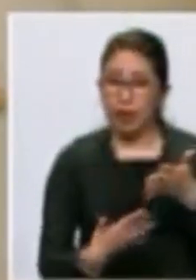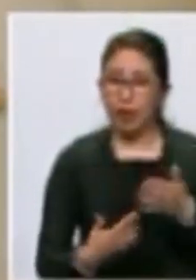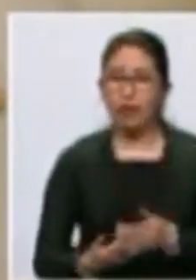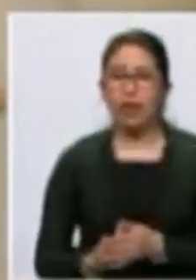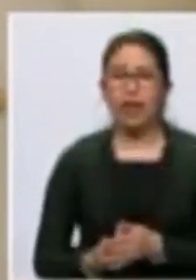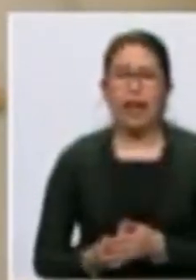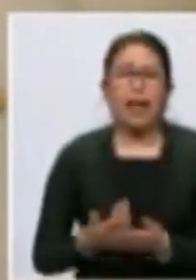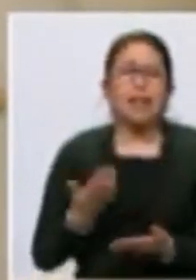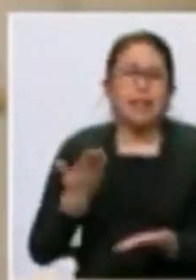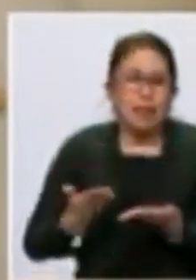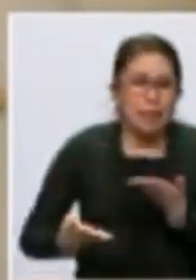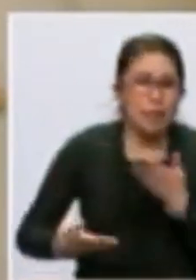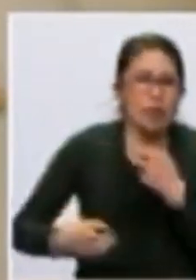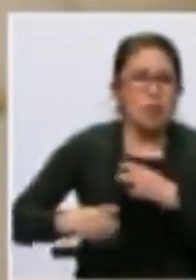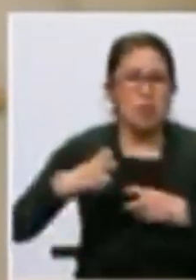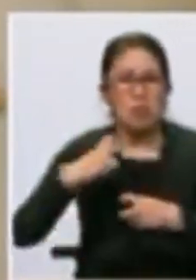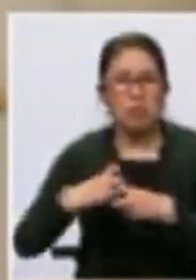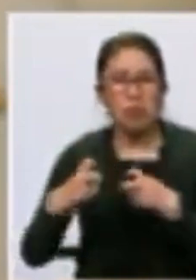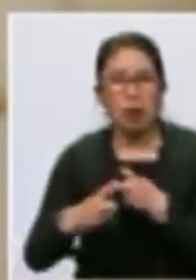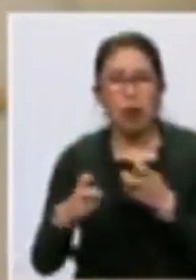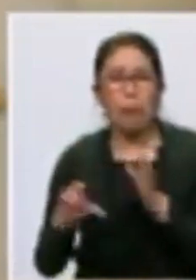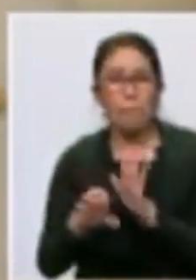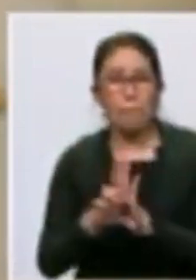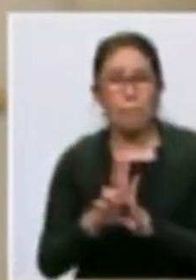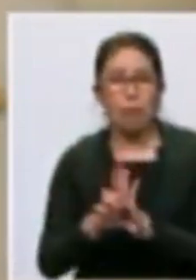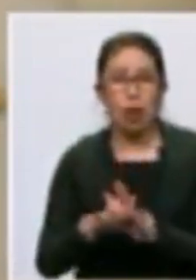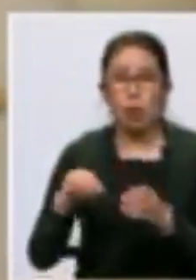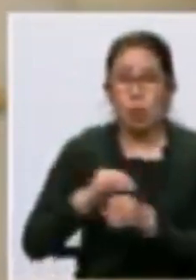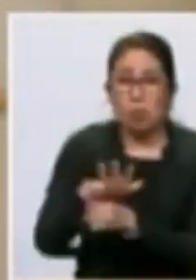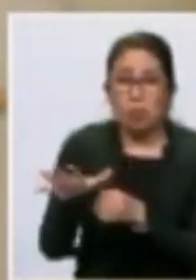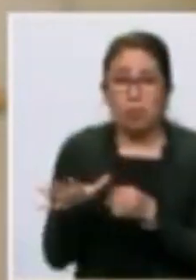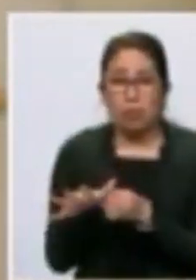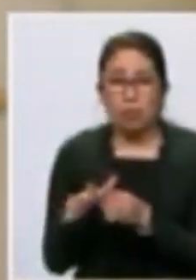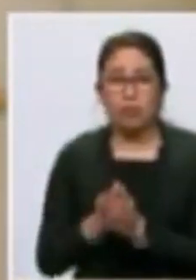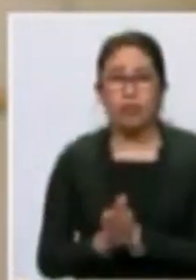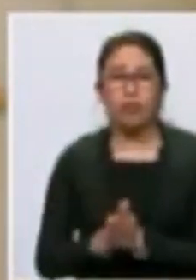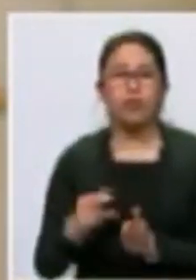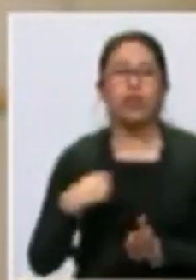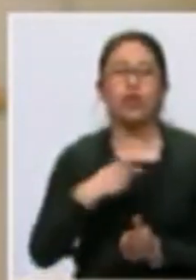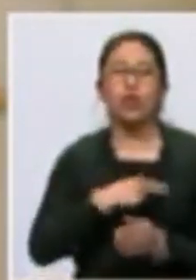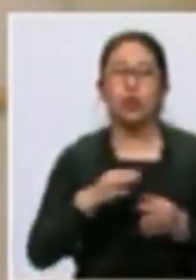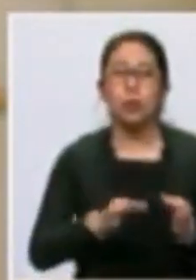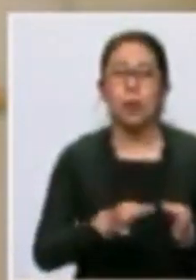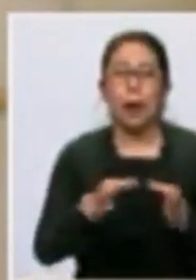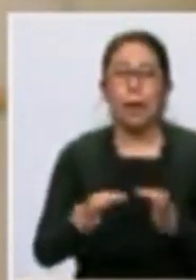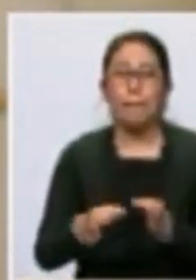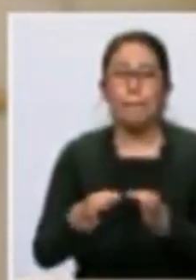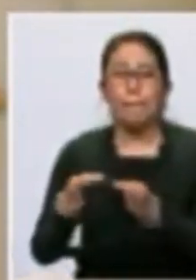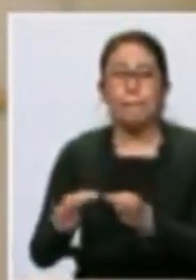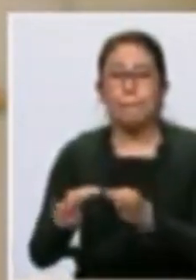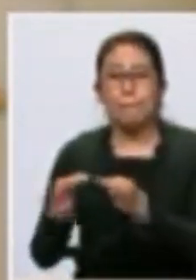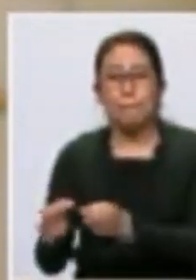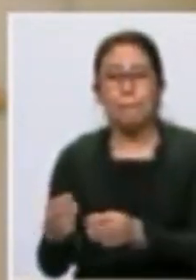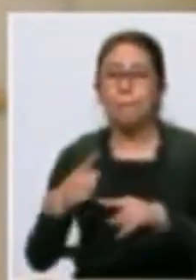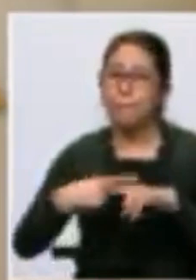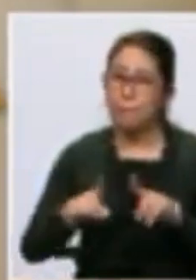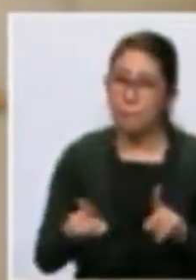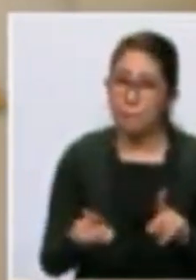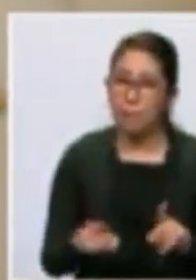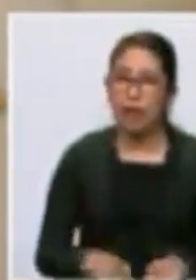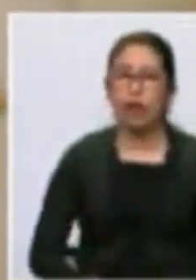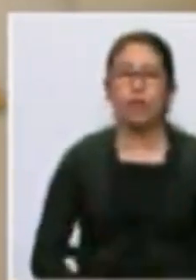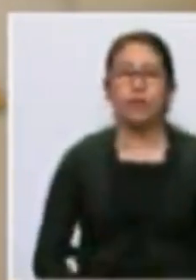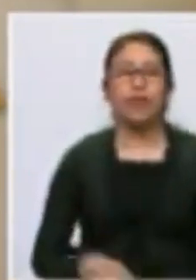entre una crisis y otra, como por ejemplo el coronavirus, hemos ido postergando, pero que debemos